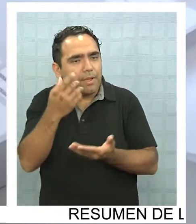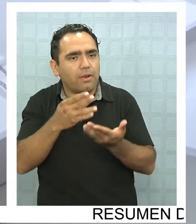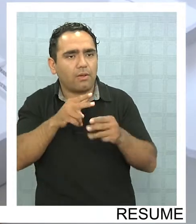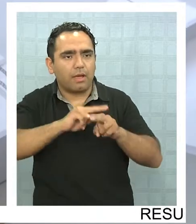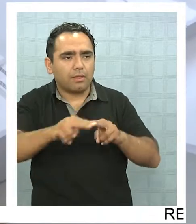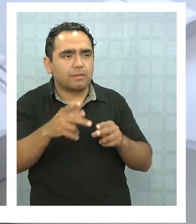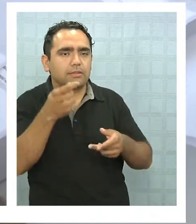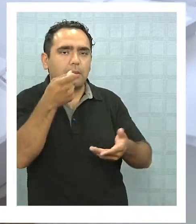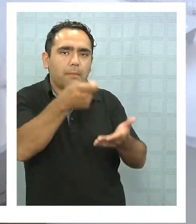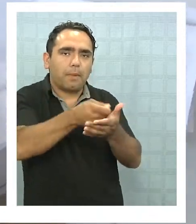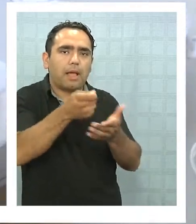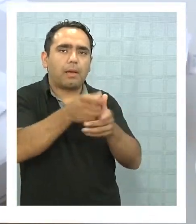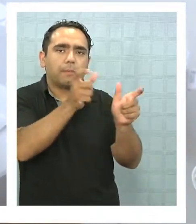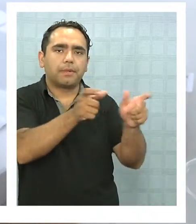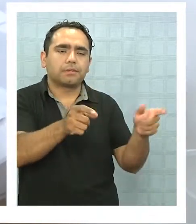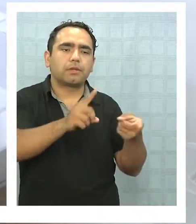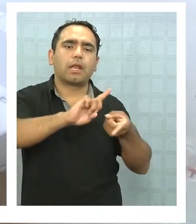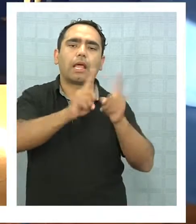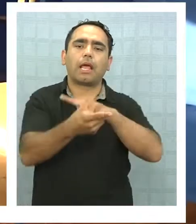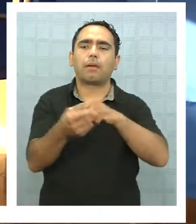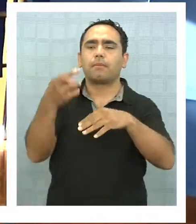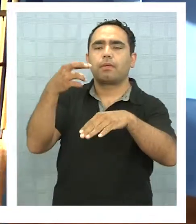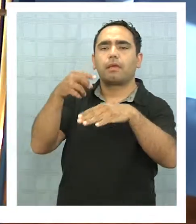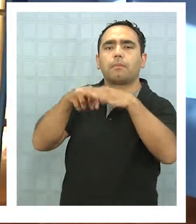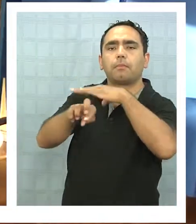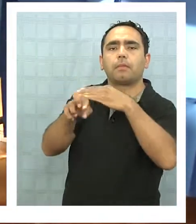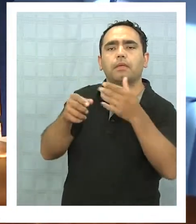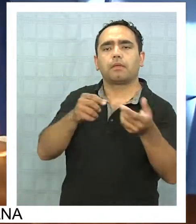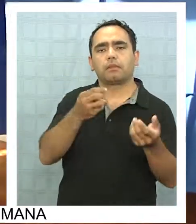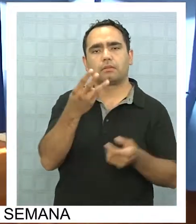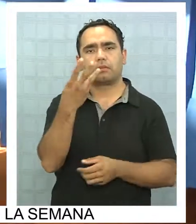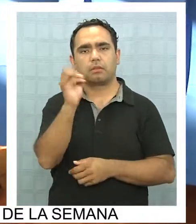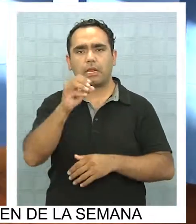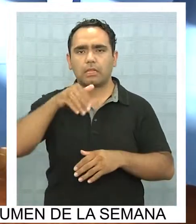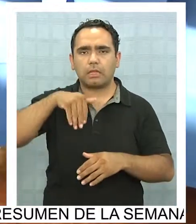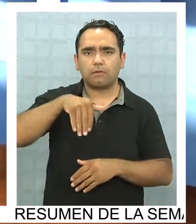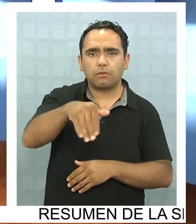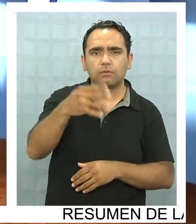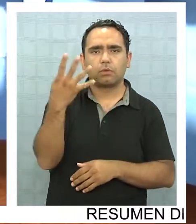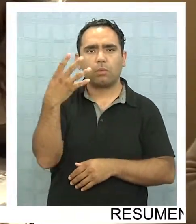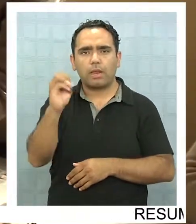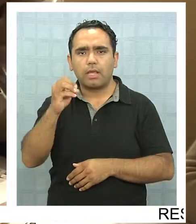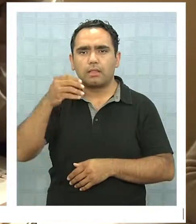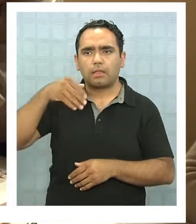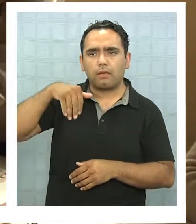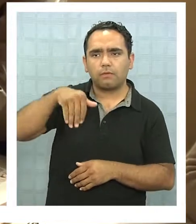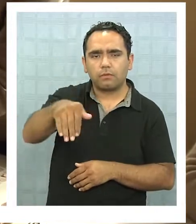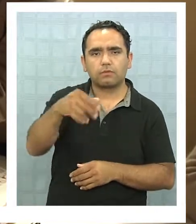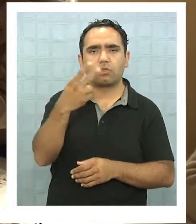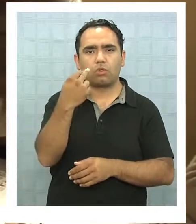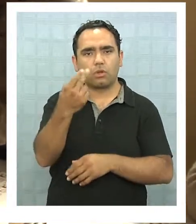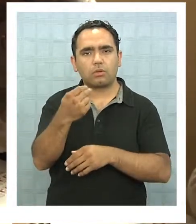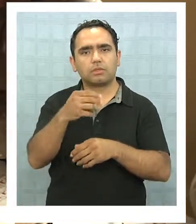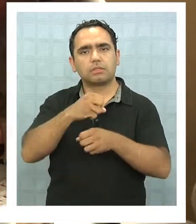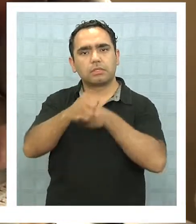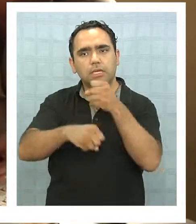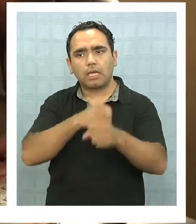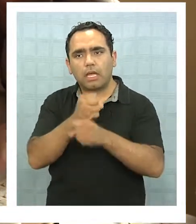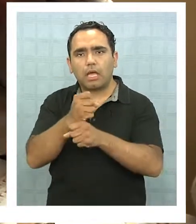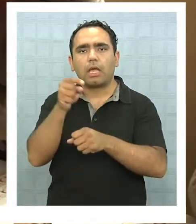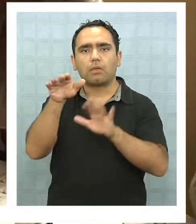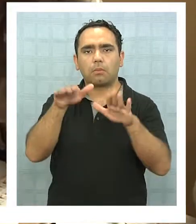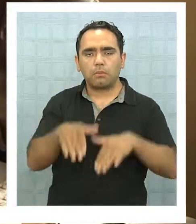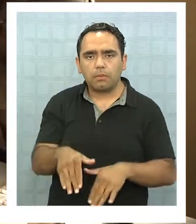Solo con acarreo veíamos llegar de a 30 buses, de a 40 buses, eso no cambió. Durante 12 años él fue el alcalde